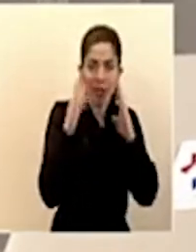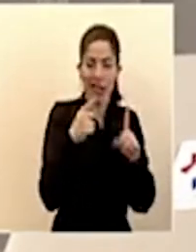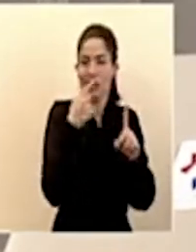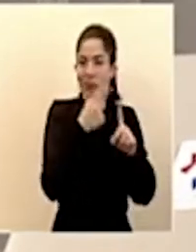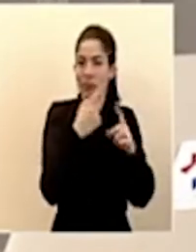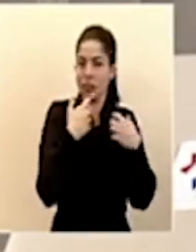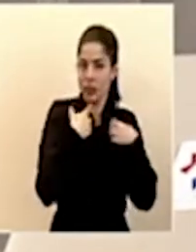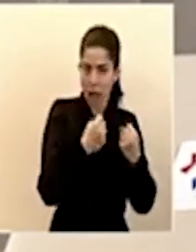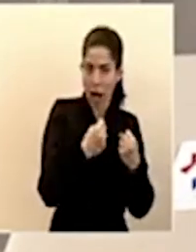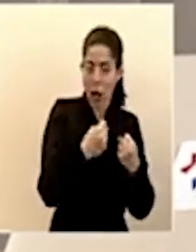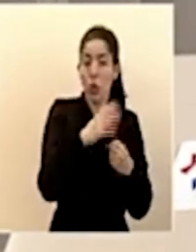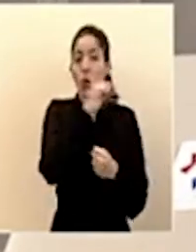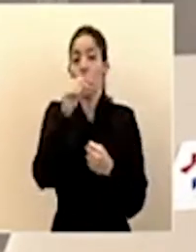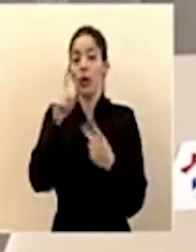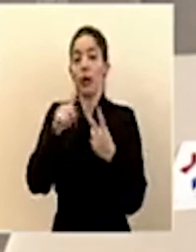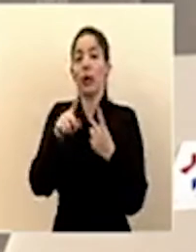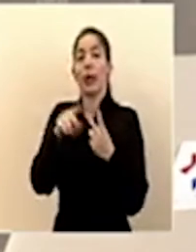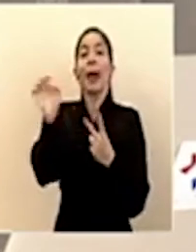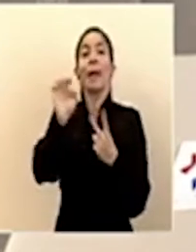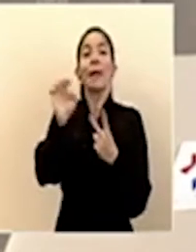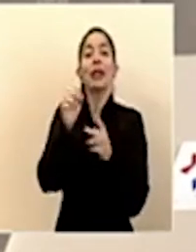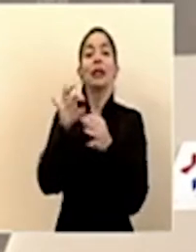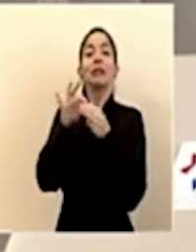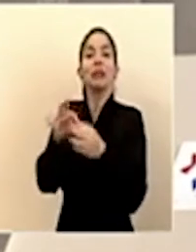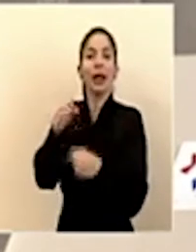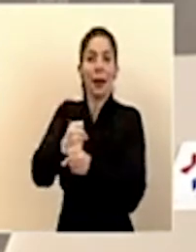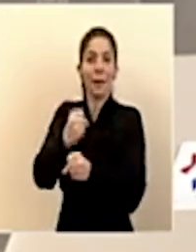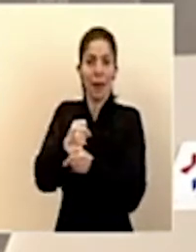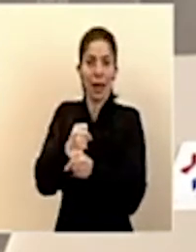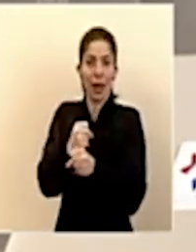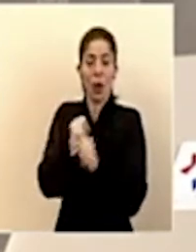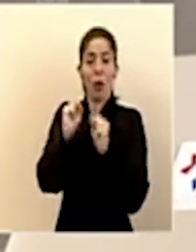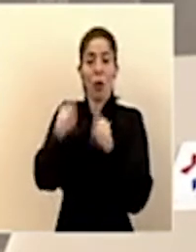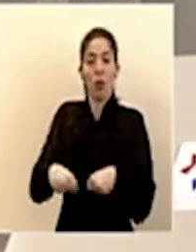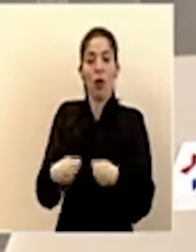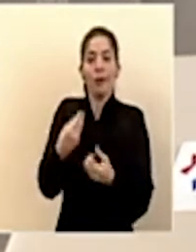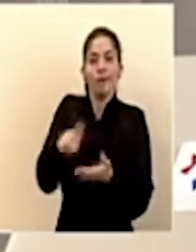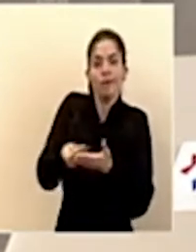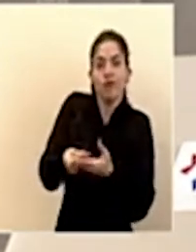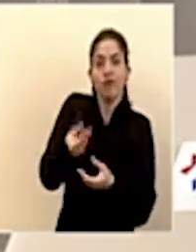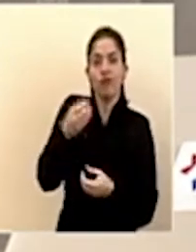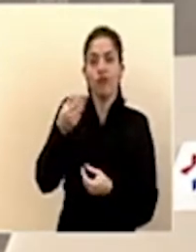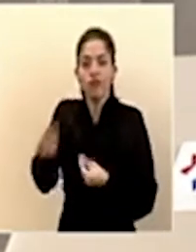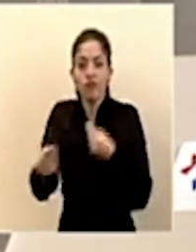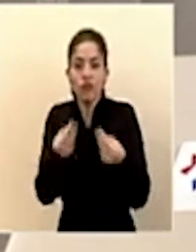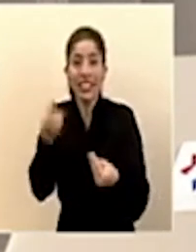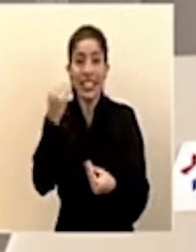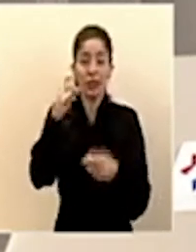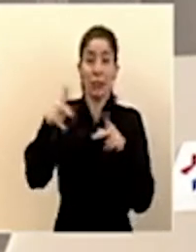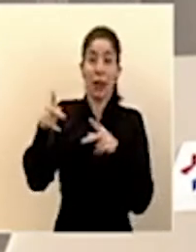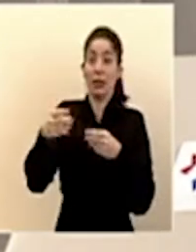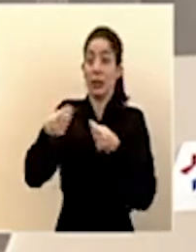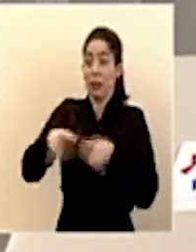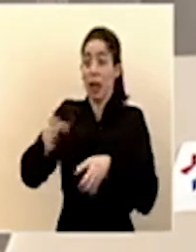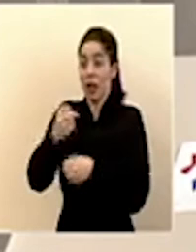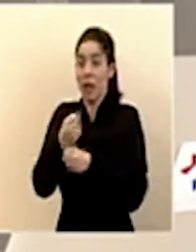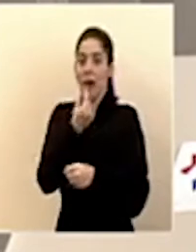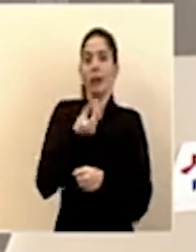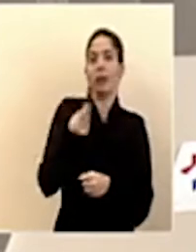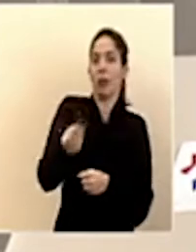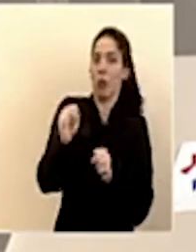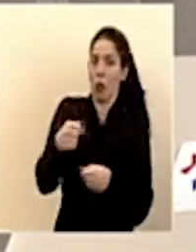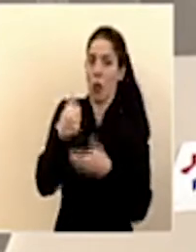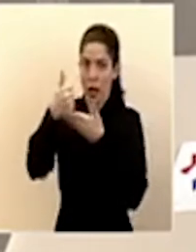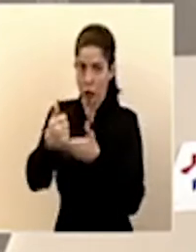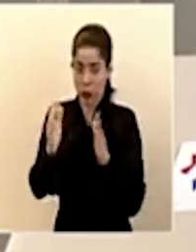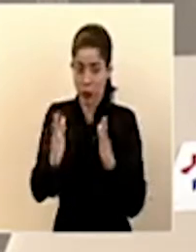y la emergencia en materia de empleo, dar la parte económica a quienes pierdan ese ingreso. Y el otro objetivo